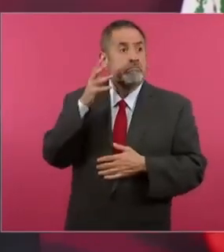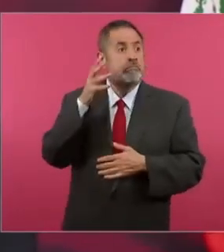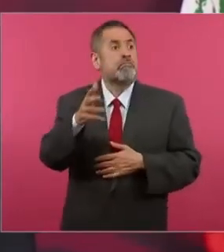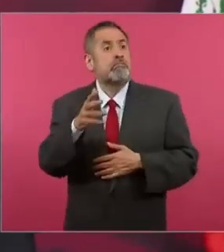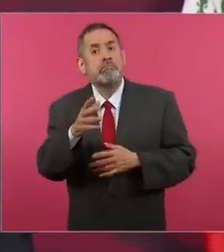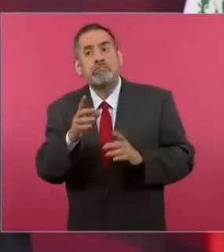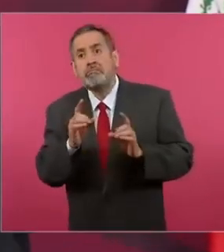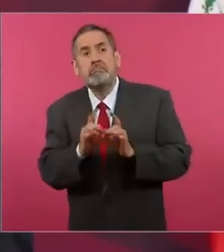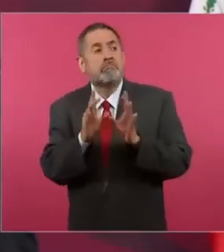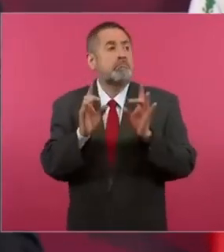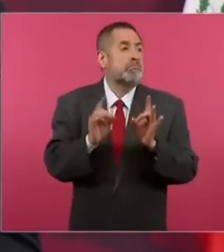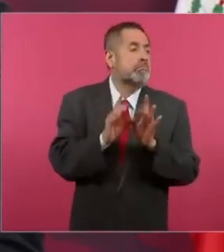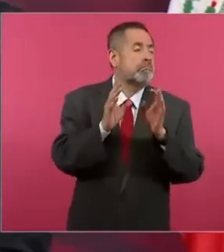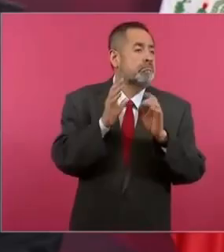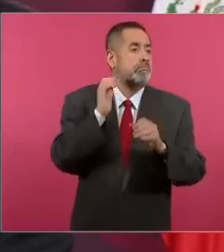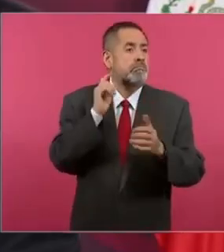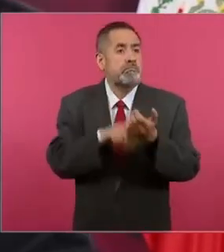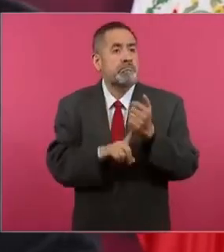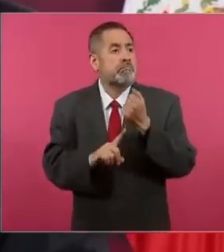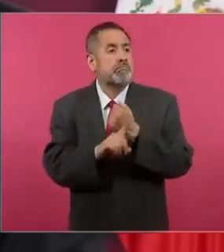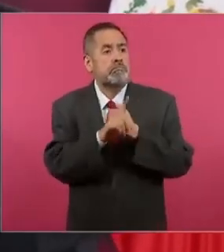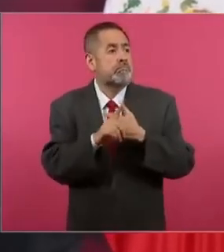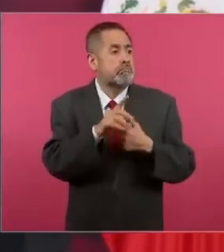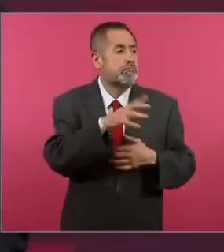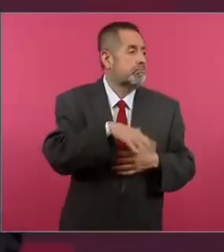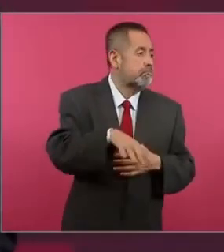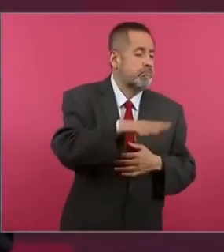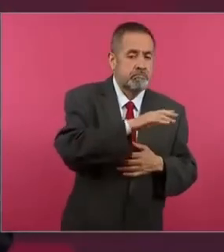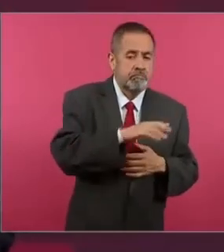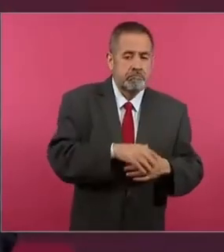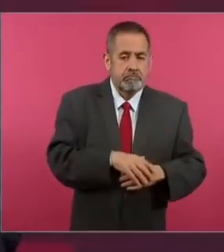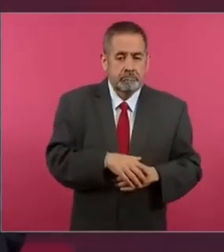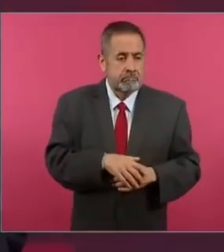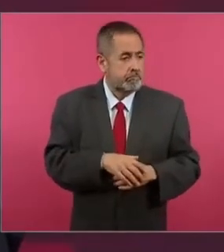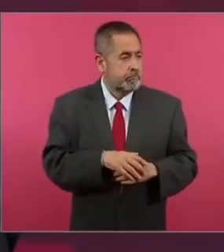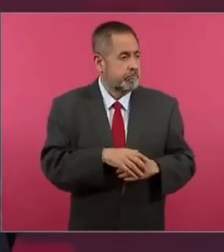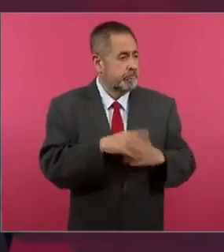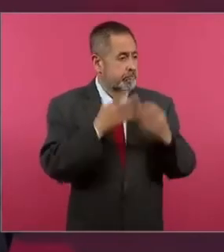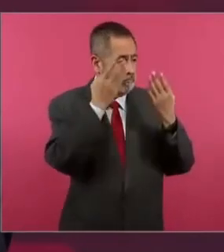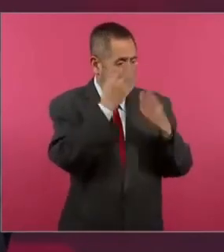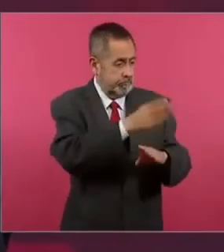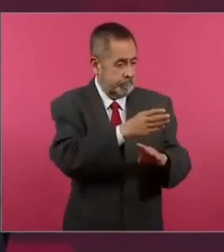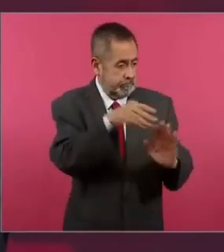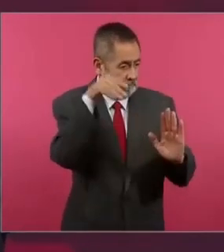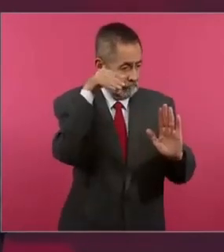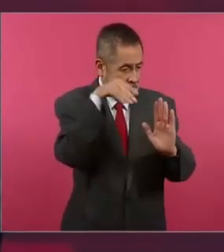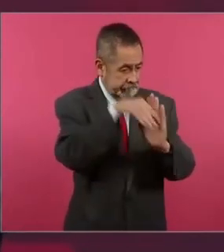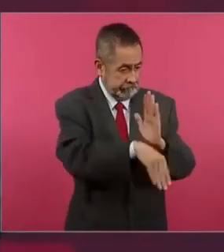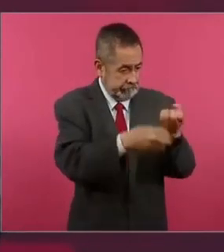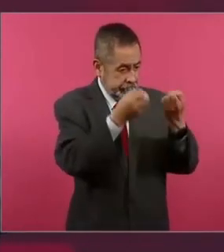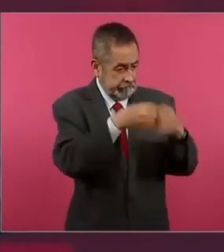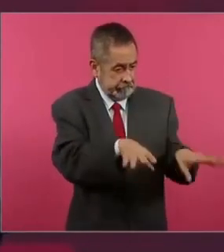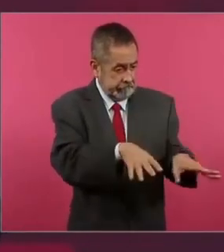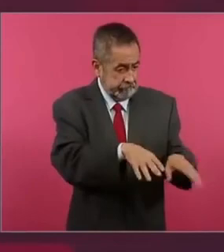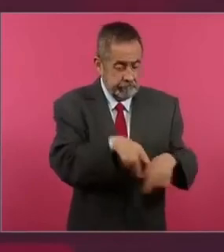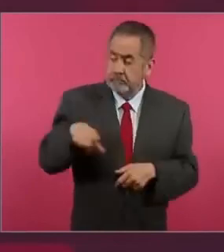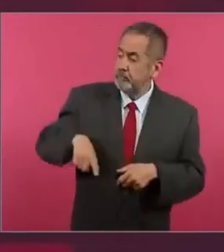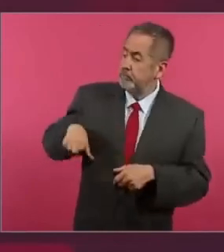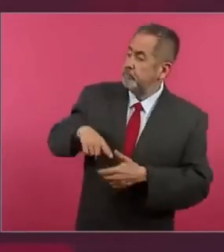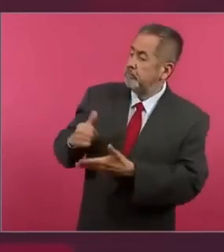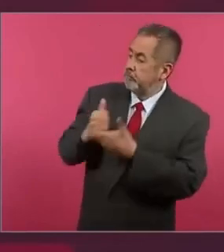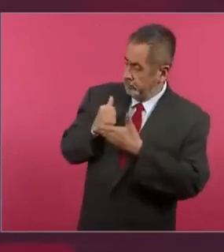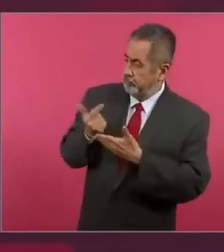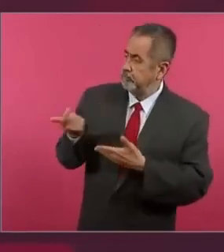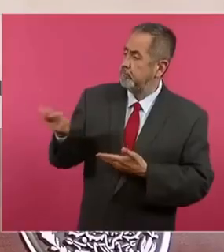que hay una institución financiera en quiebra para que los